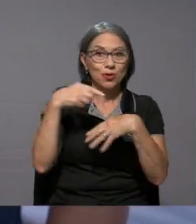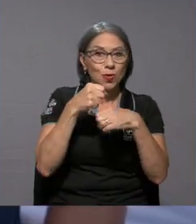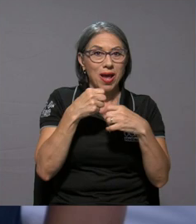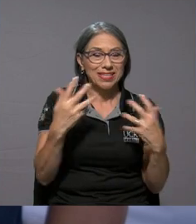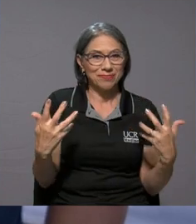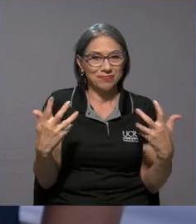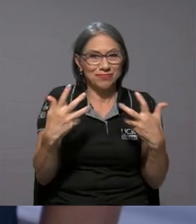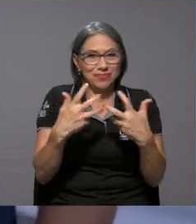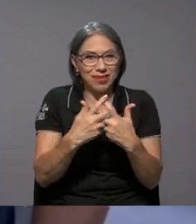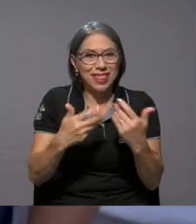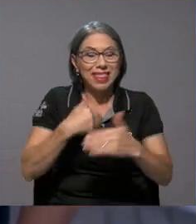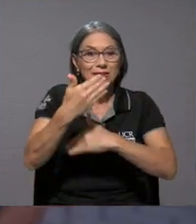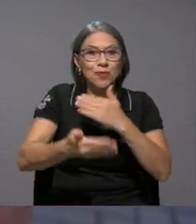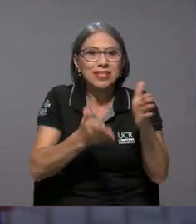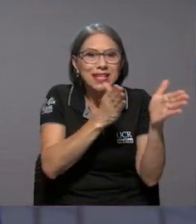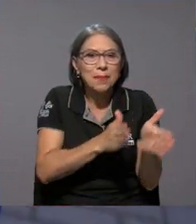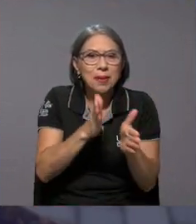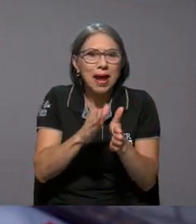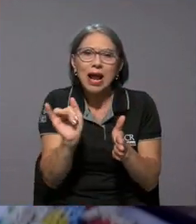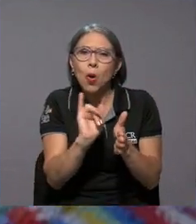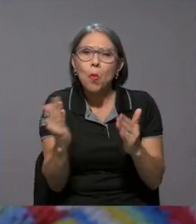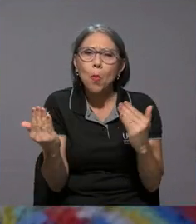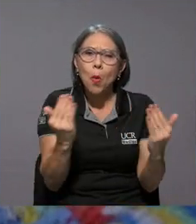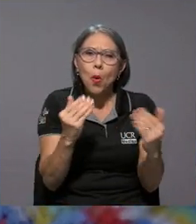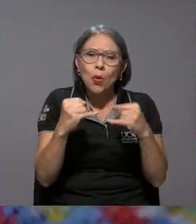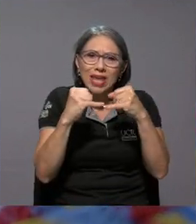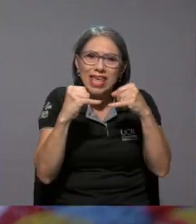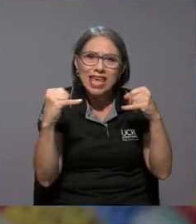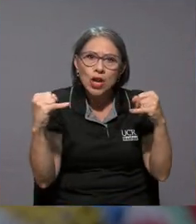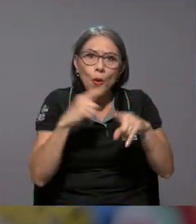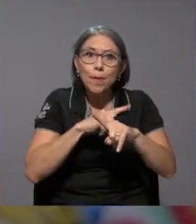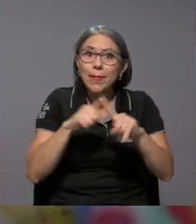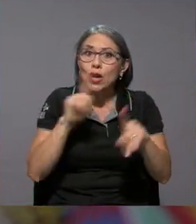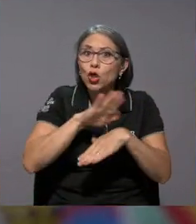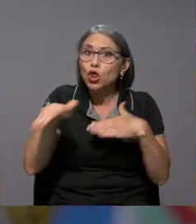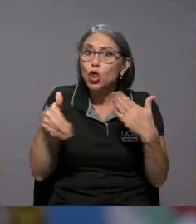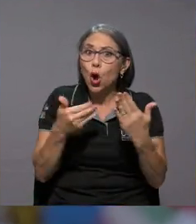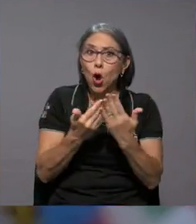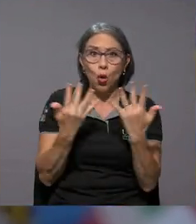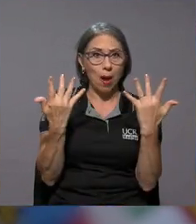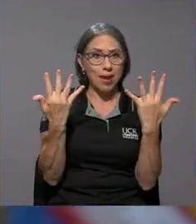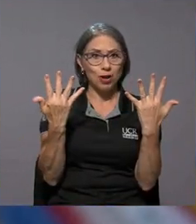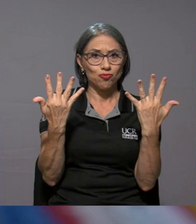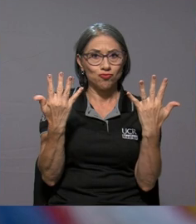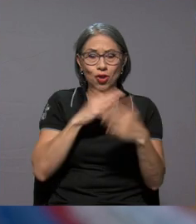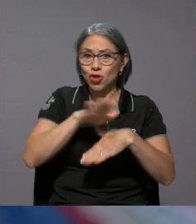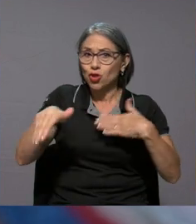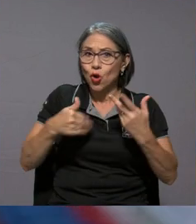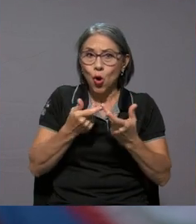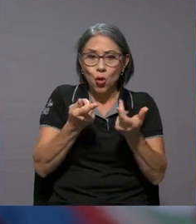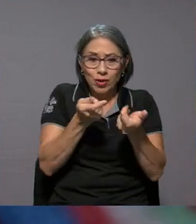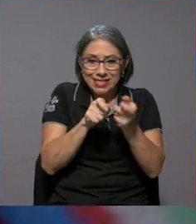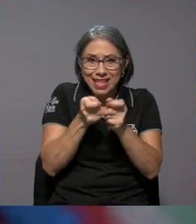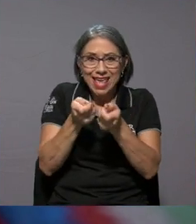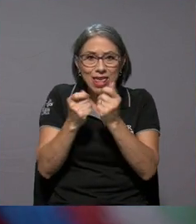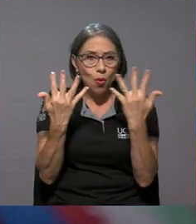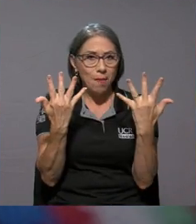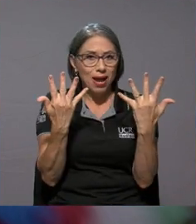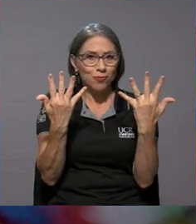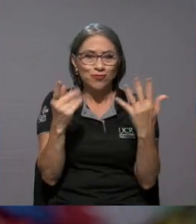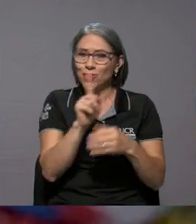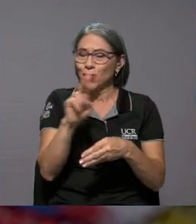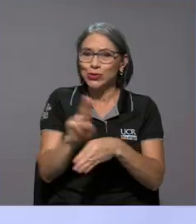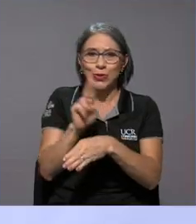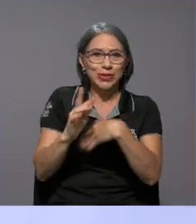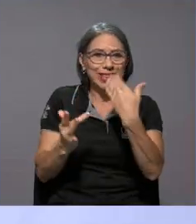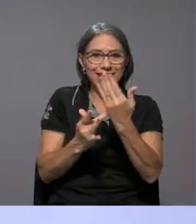como un hilo, pero se prepara todo a mano, ¿verdad? Todo esto son tejidos a mano, no se usa ni otra técnica